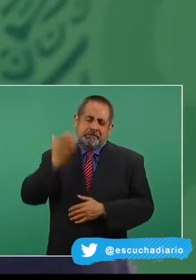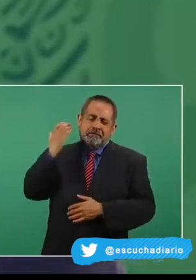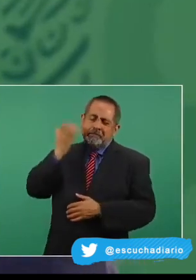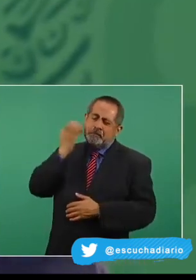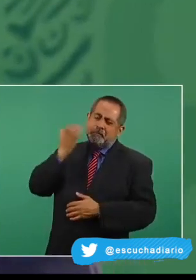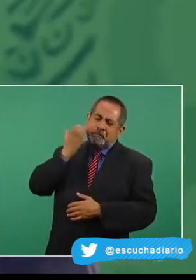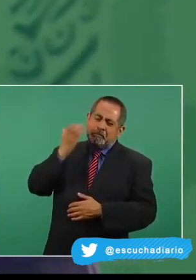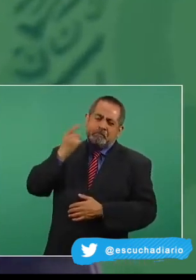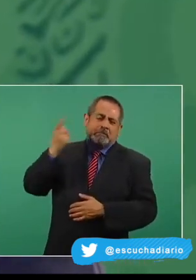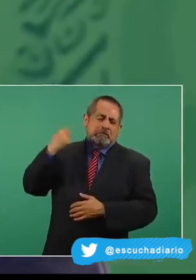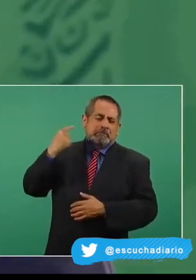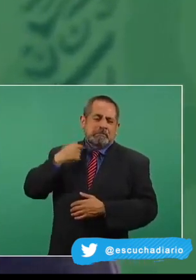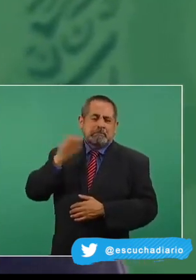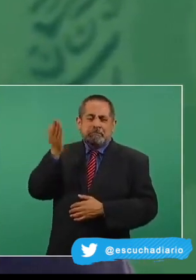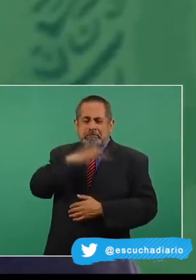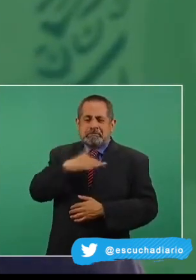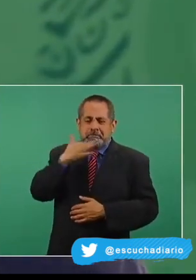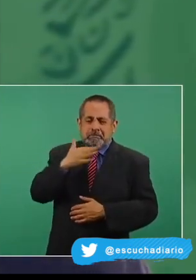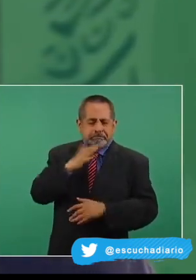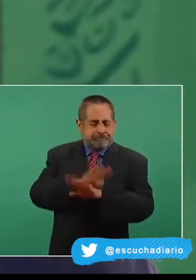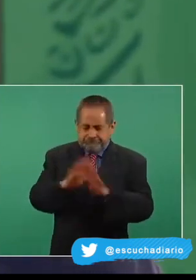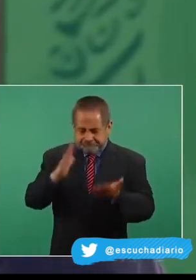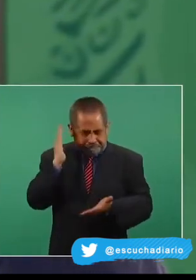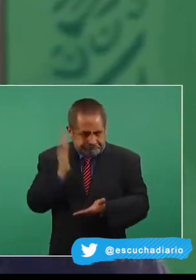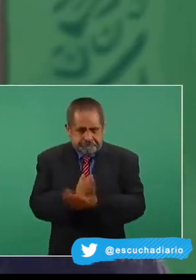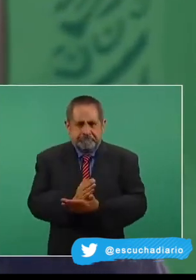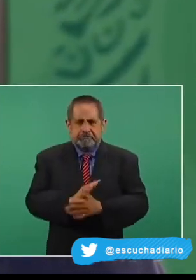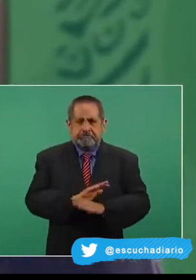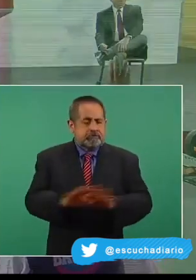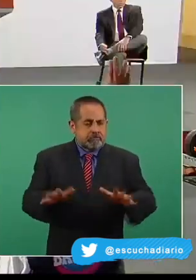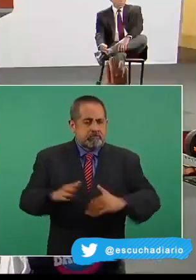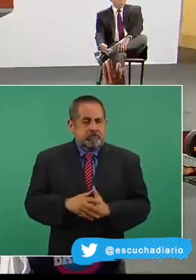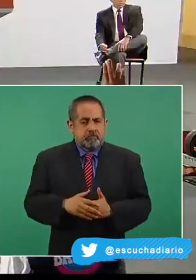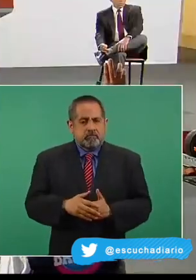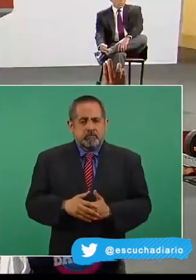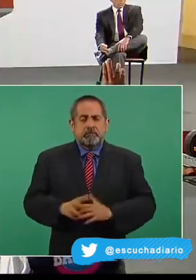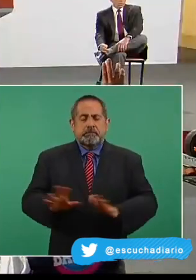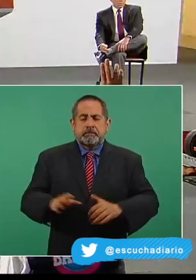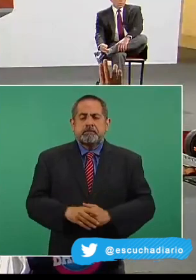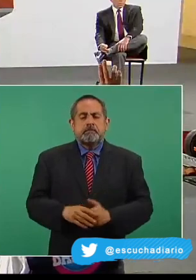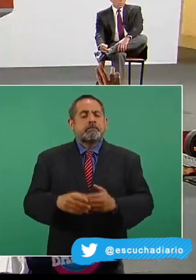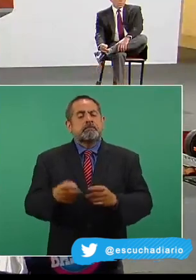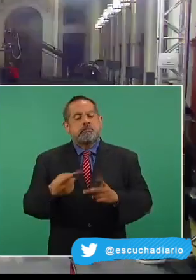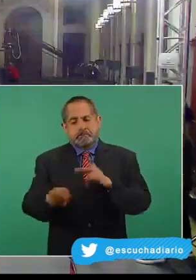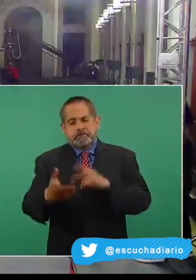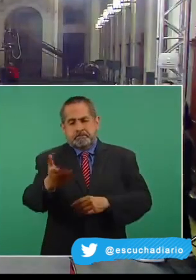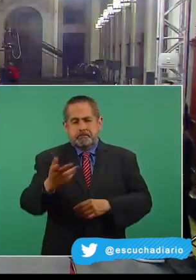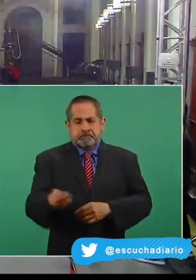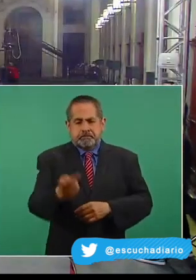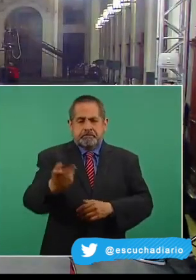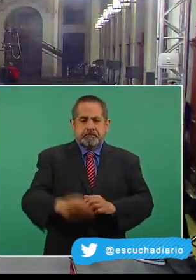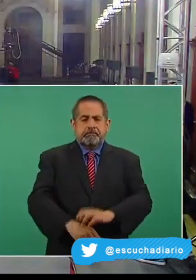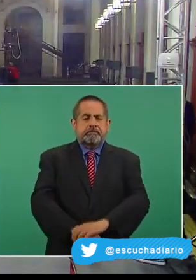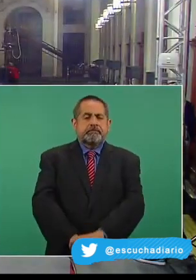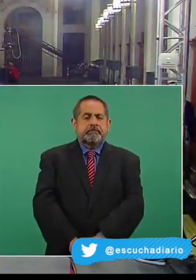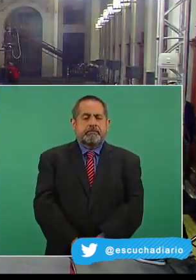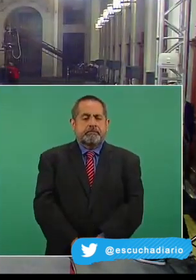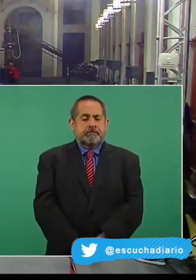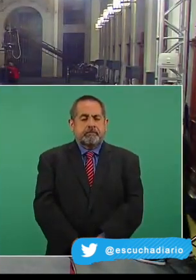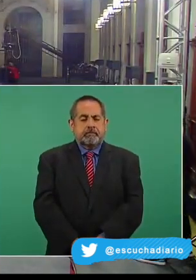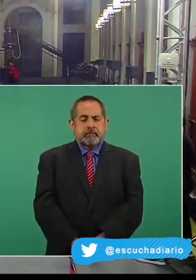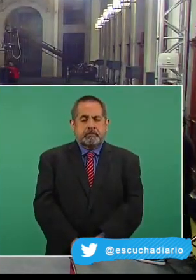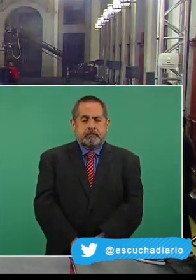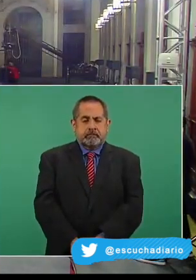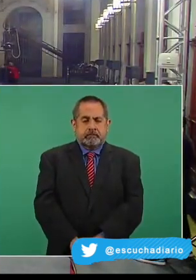Finalmente ocurrió durante la conferencia la interrupción por una persona en la mañanera durante la intervención de Ricardo Sheffield, situación que